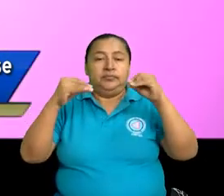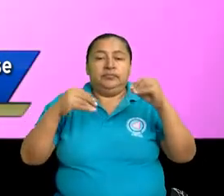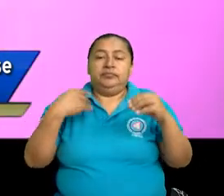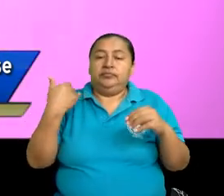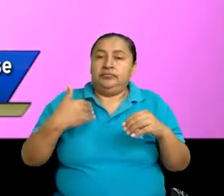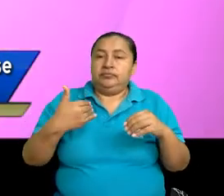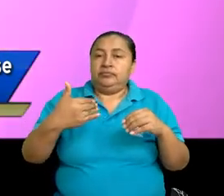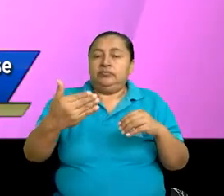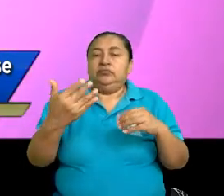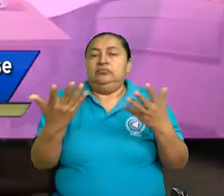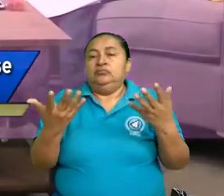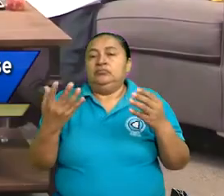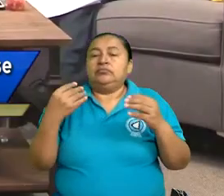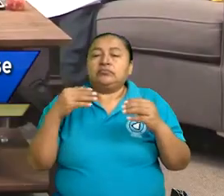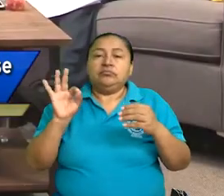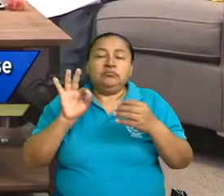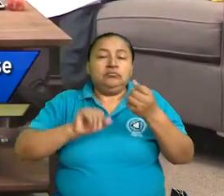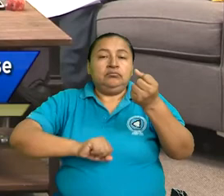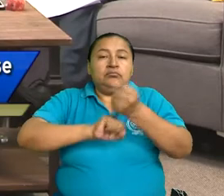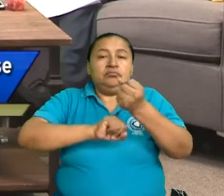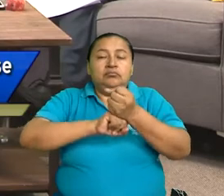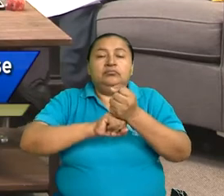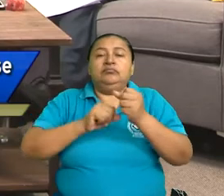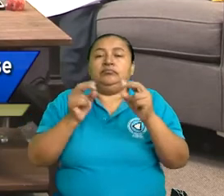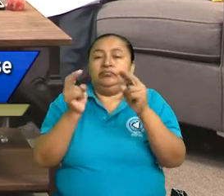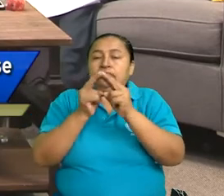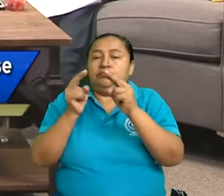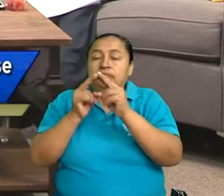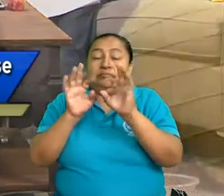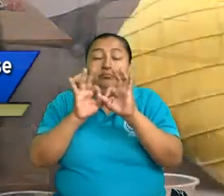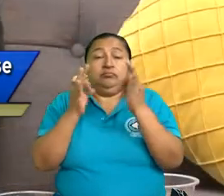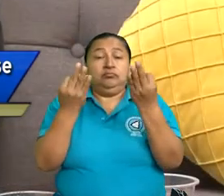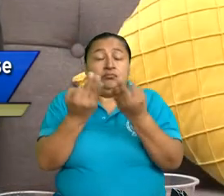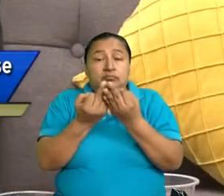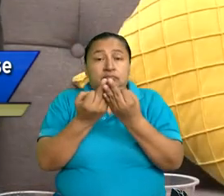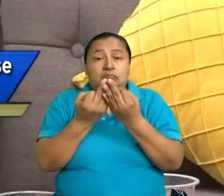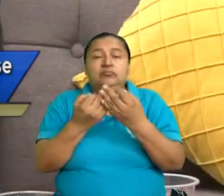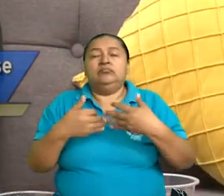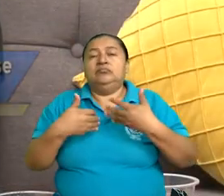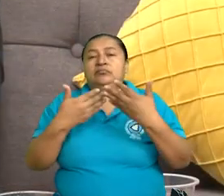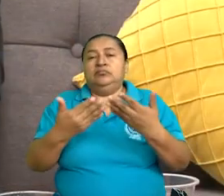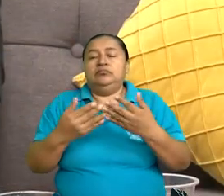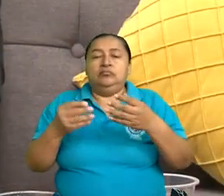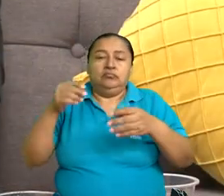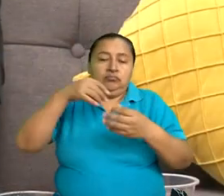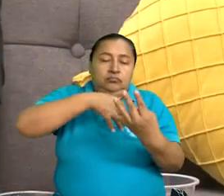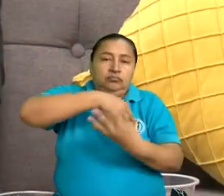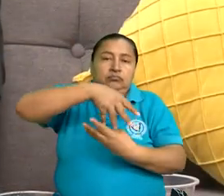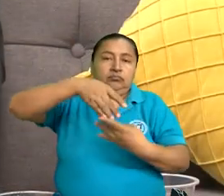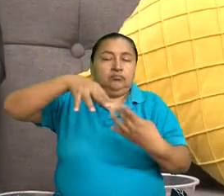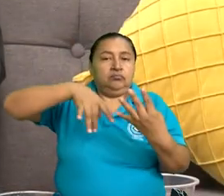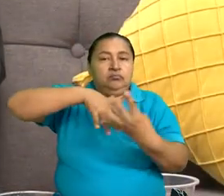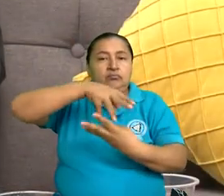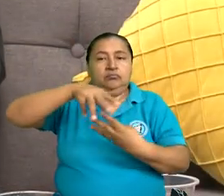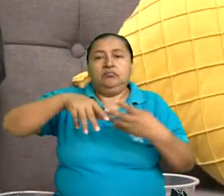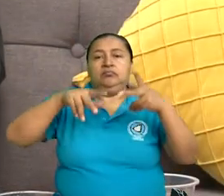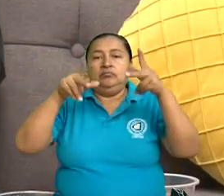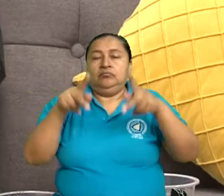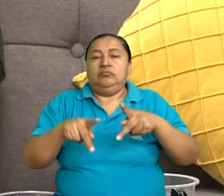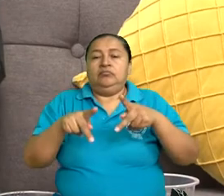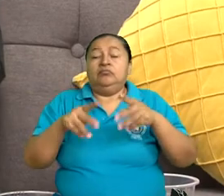un proceso que fortalece los vínculos de la familia y la interacción de los